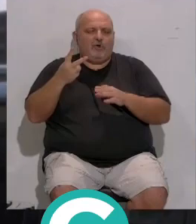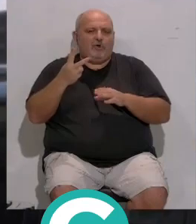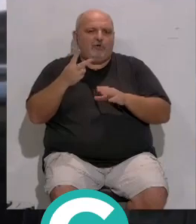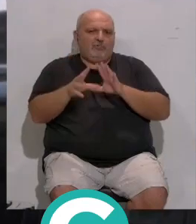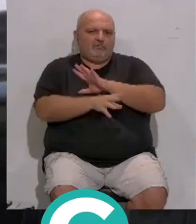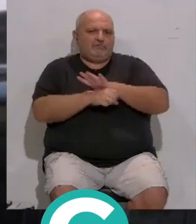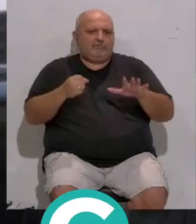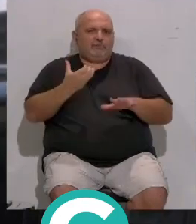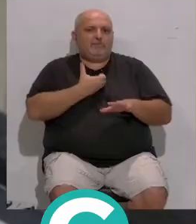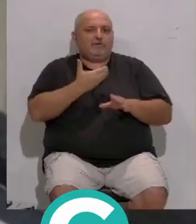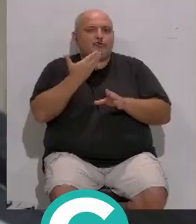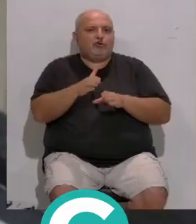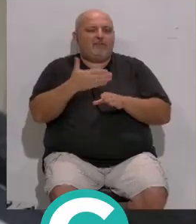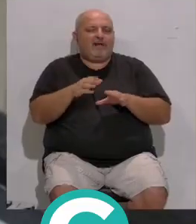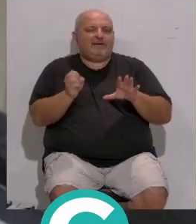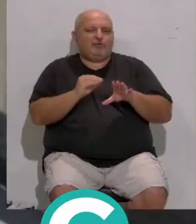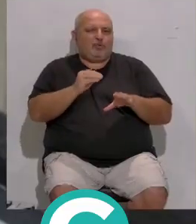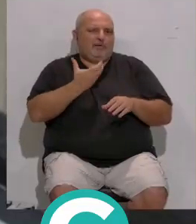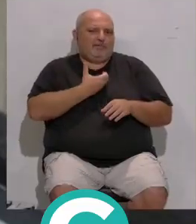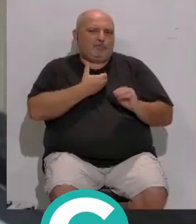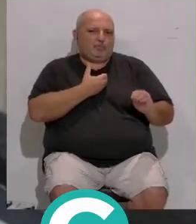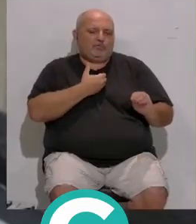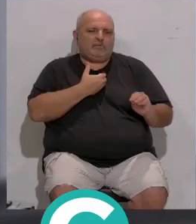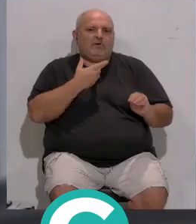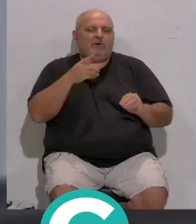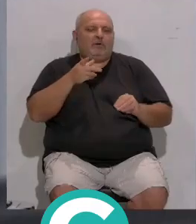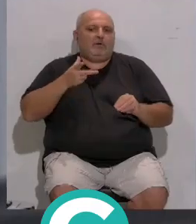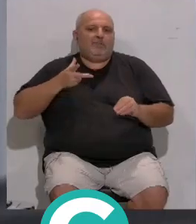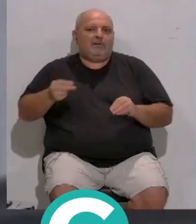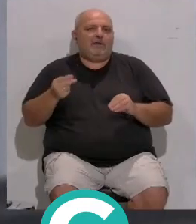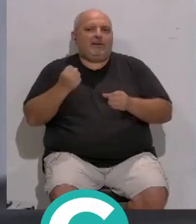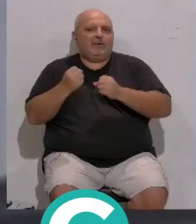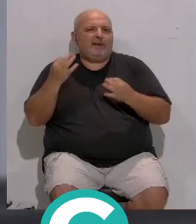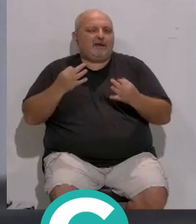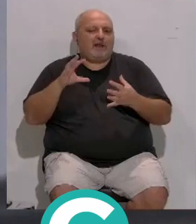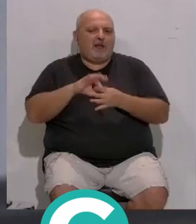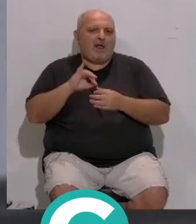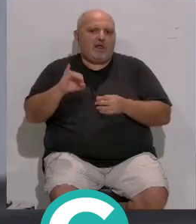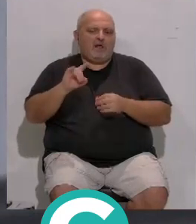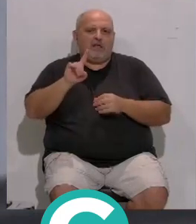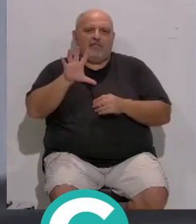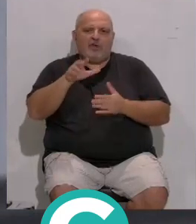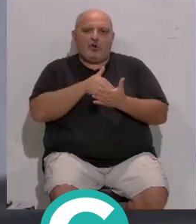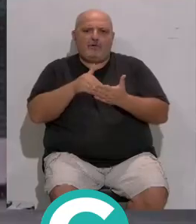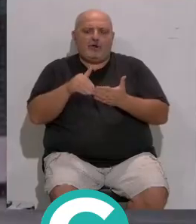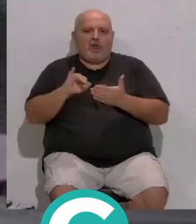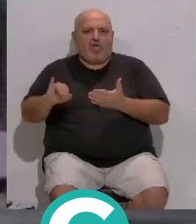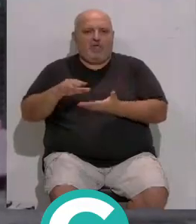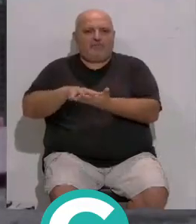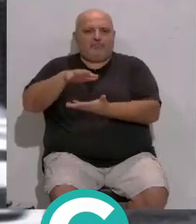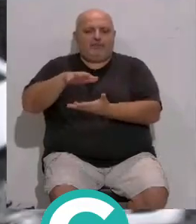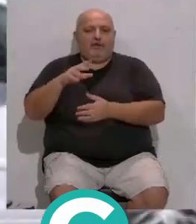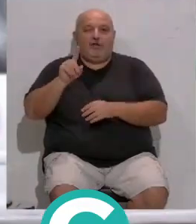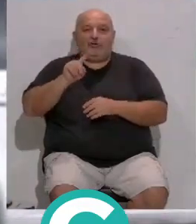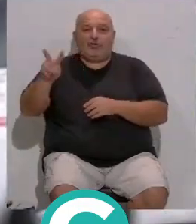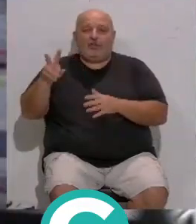más... ...procedentes del remanente de tesorería... ...una inyección económica... ...que permitiría contar ya... ...con unos 5 millones disponibles... ...de